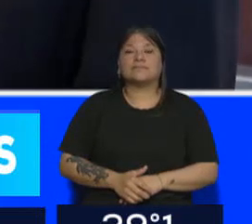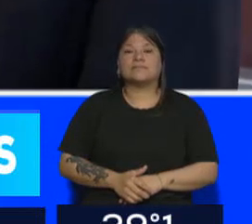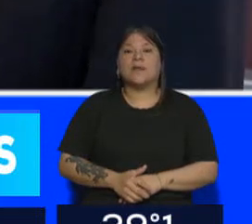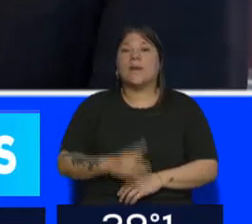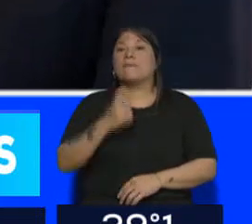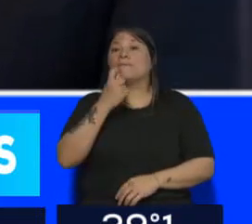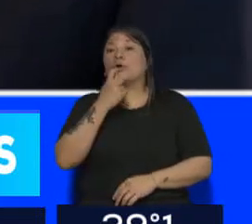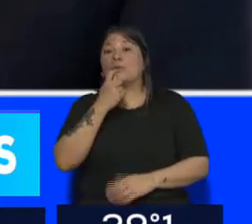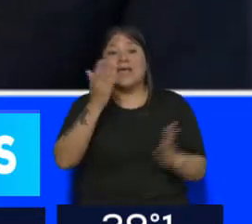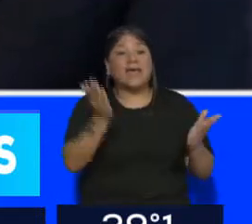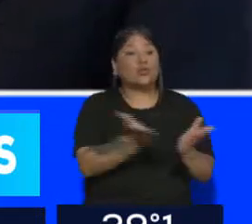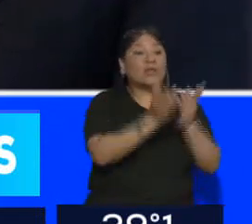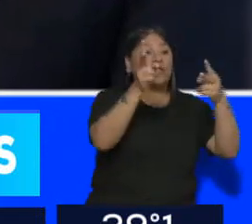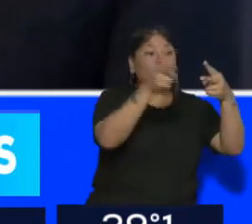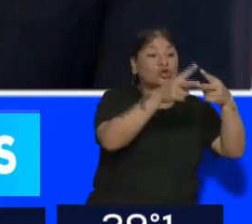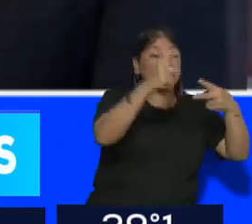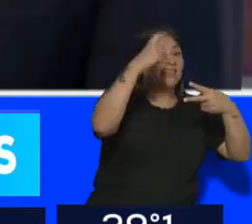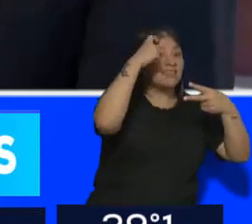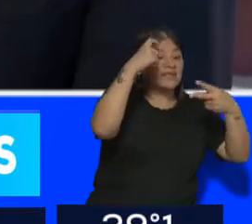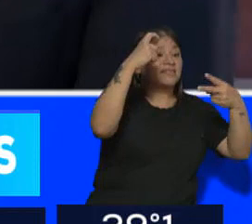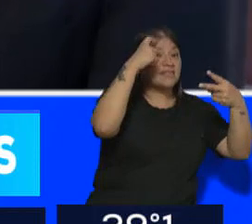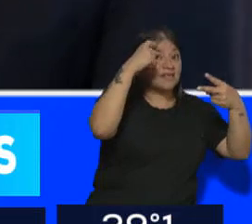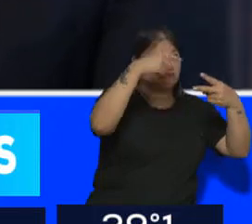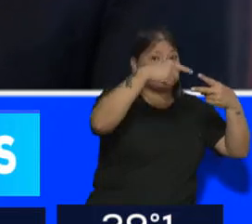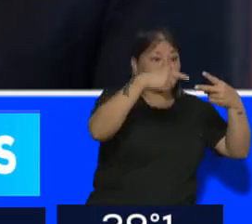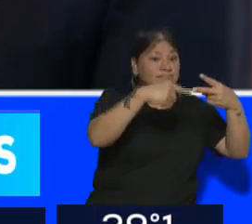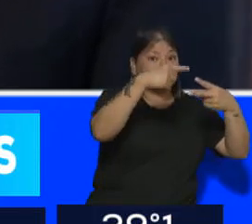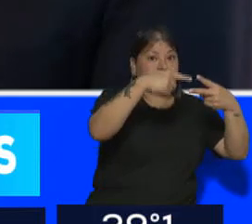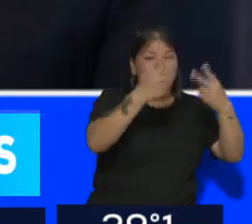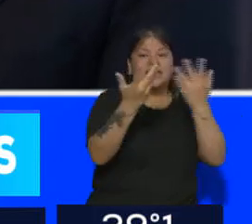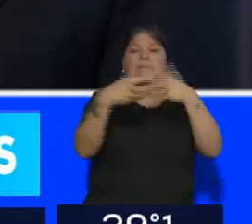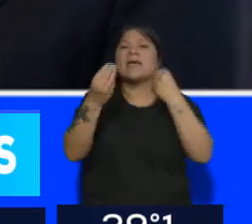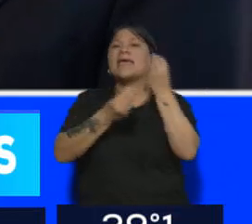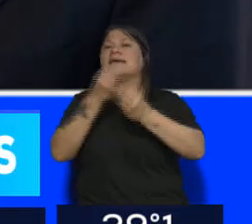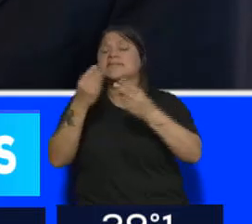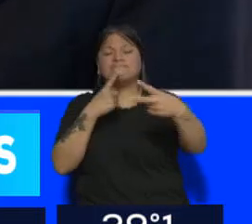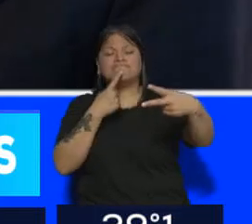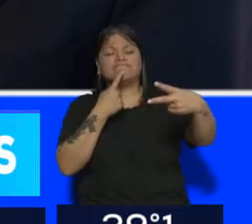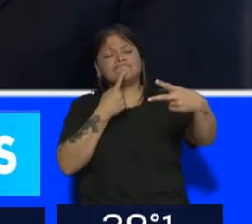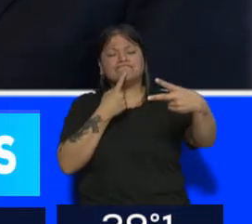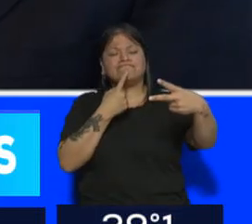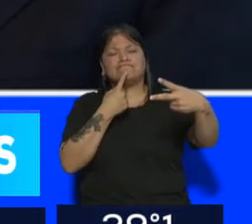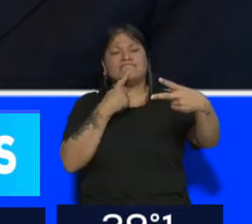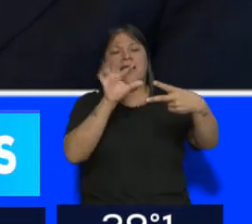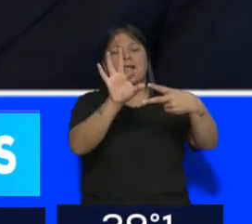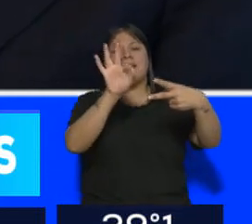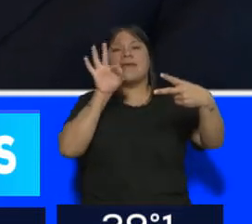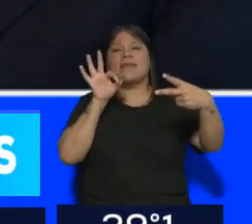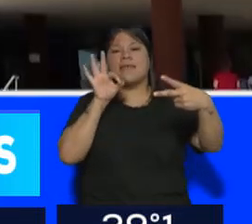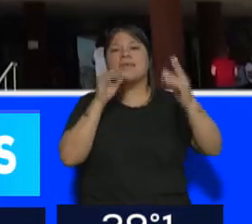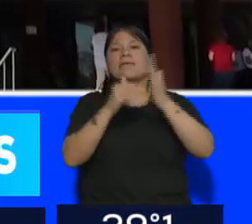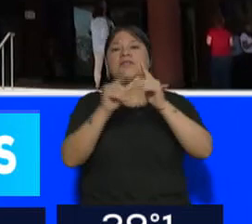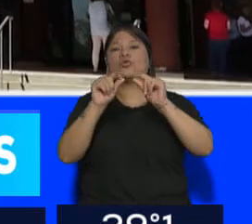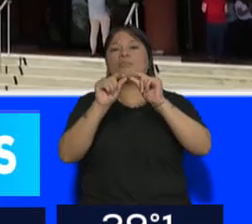caso que quizás dos alumnos tenían un 10 absoluto para esa única vacante el sistema lo que hacía era elegirlo a raíz de tener ese número